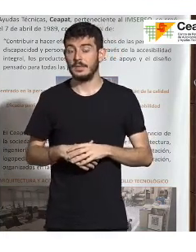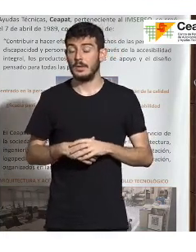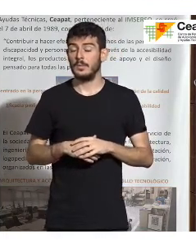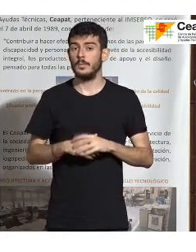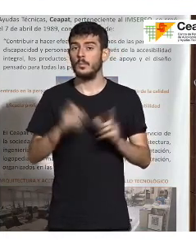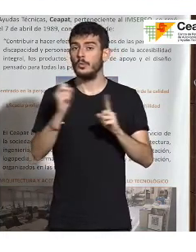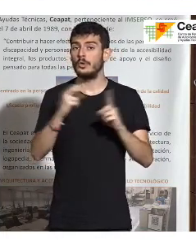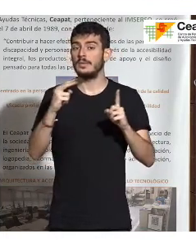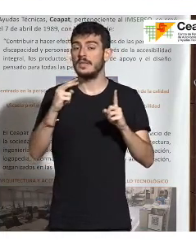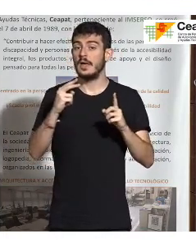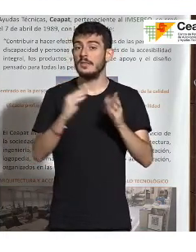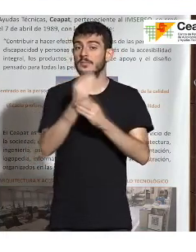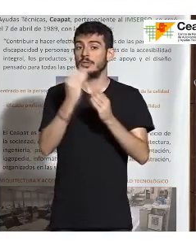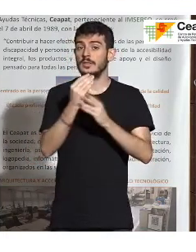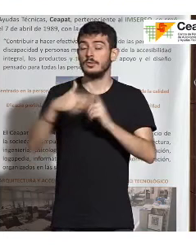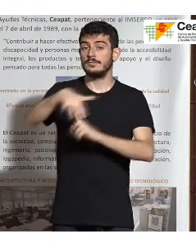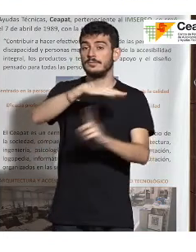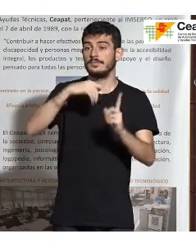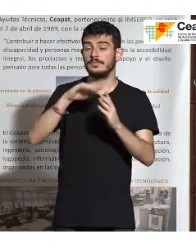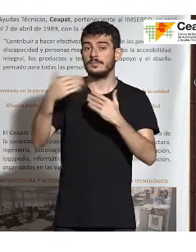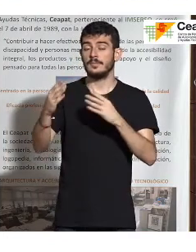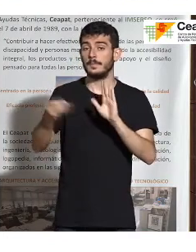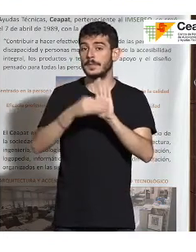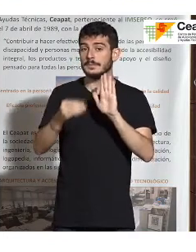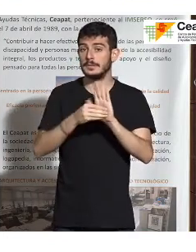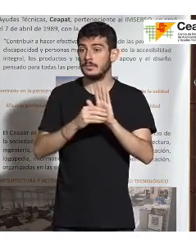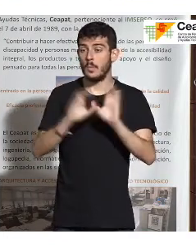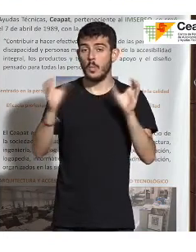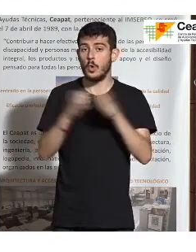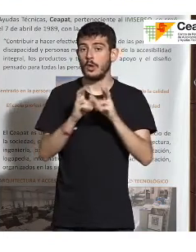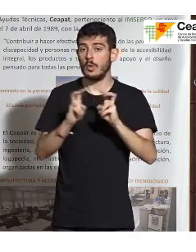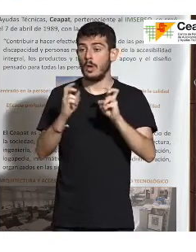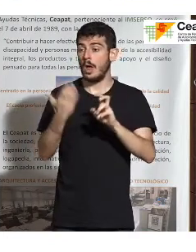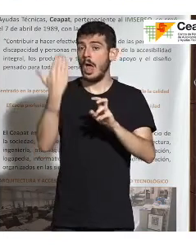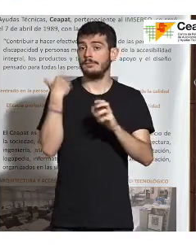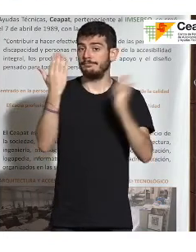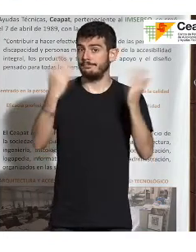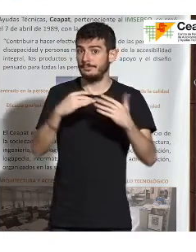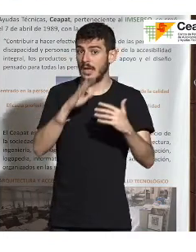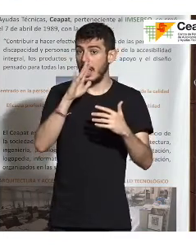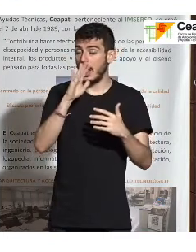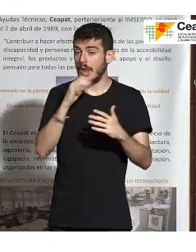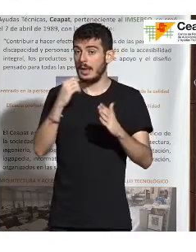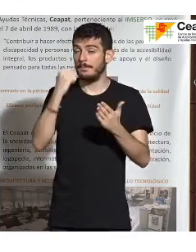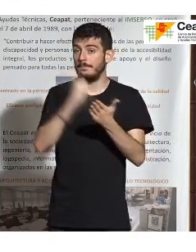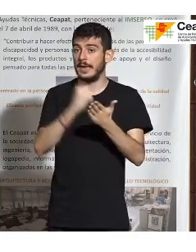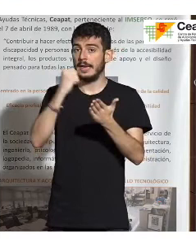vista de los dispositivos periféricos adicionales, esto es un bloque nuevo. Antes no se mencionaban y ahora se han marcado